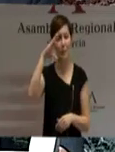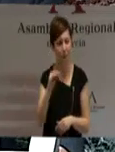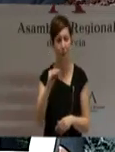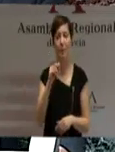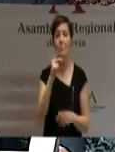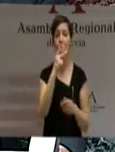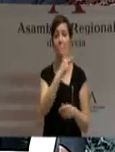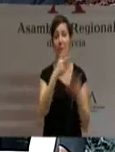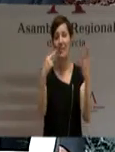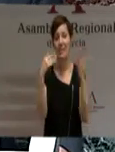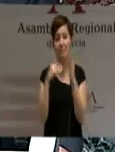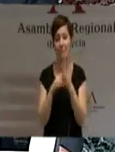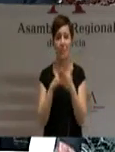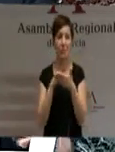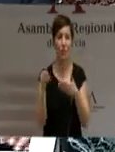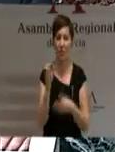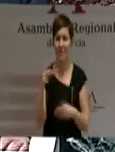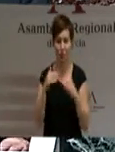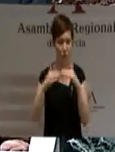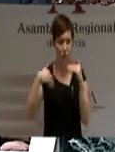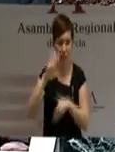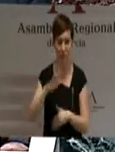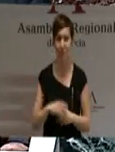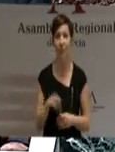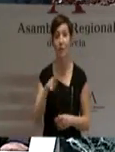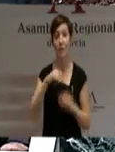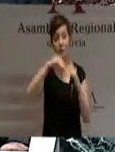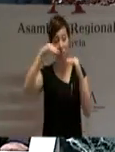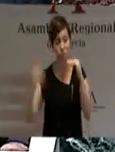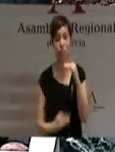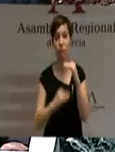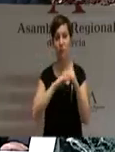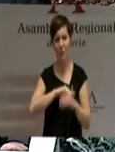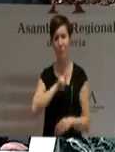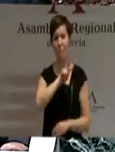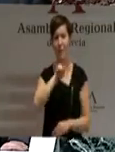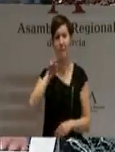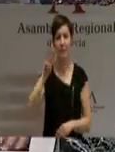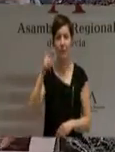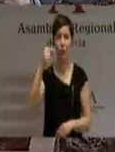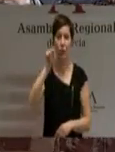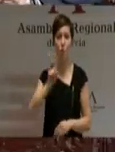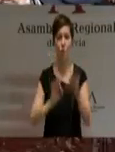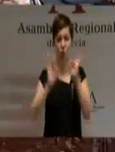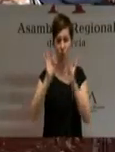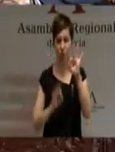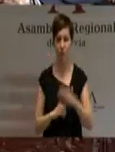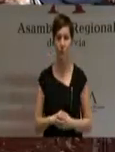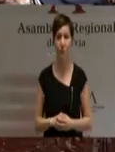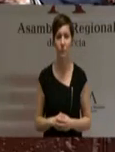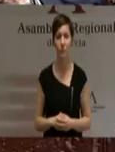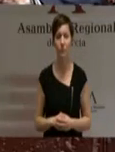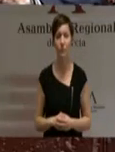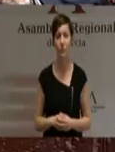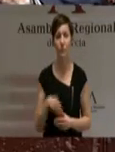.666 millones de euros, una caída global del 23,1%. Ese año